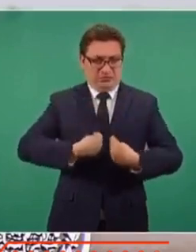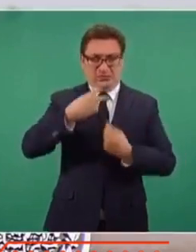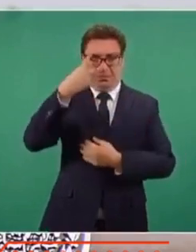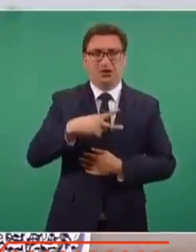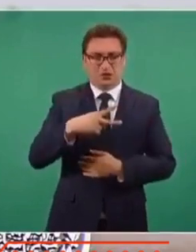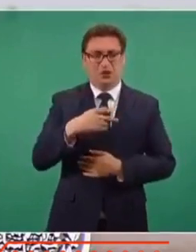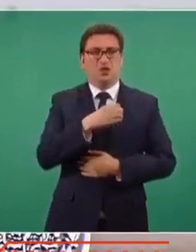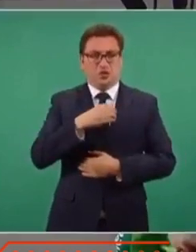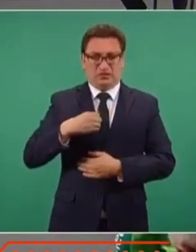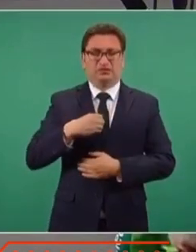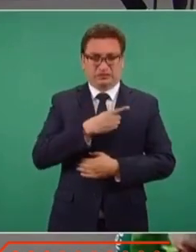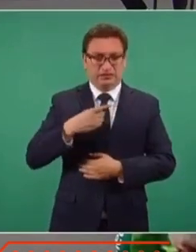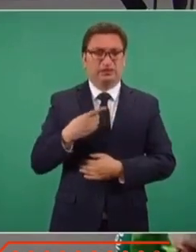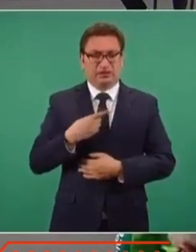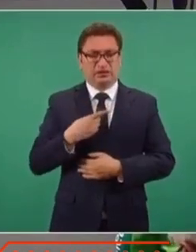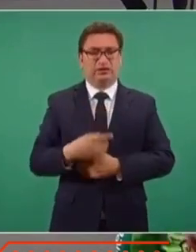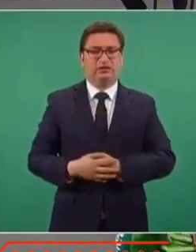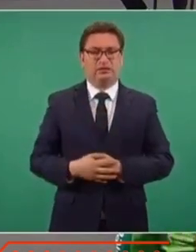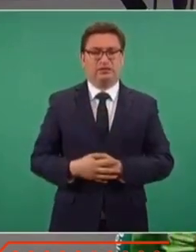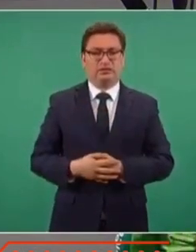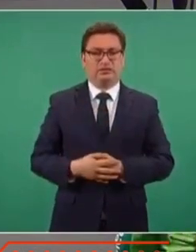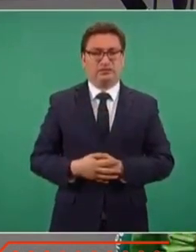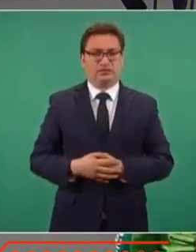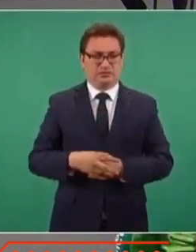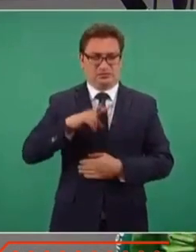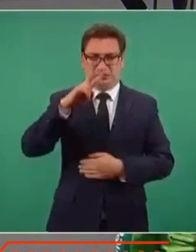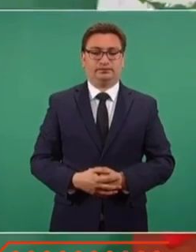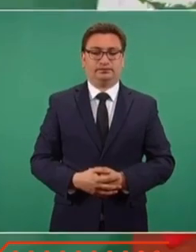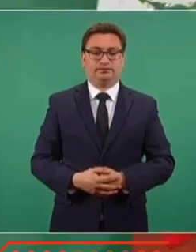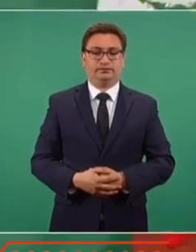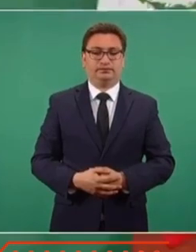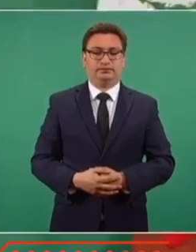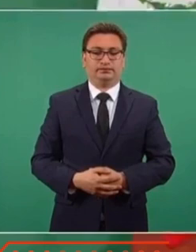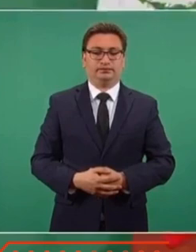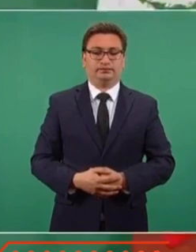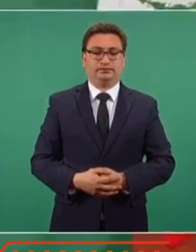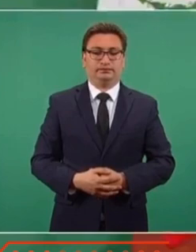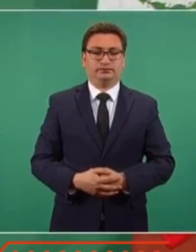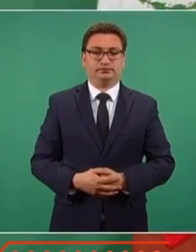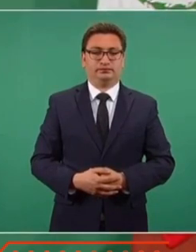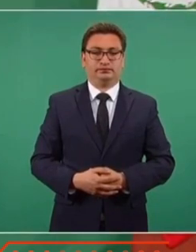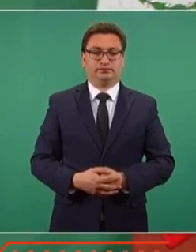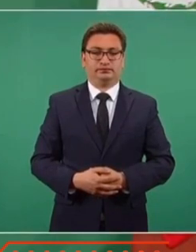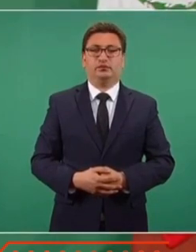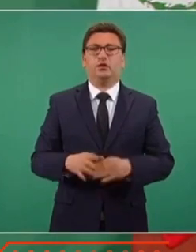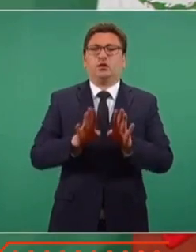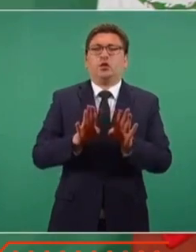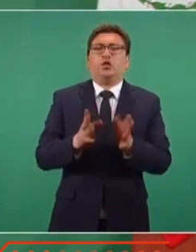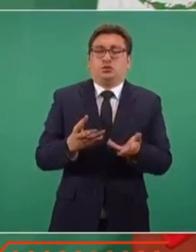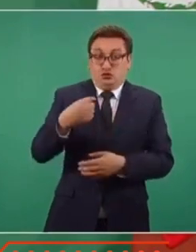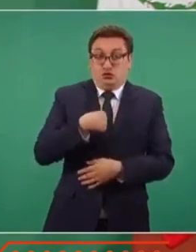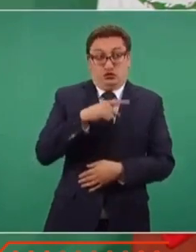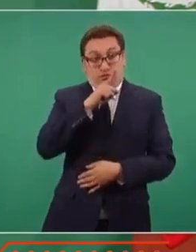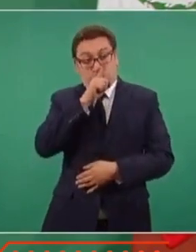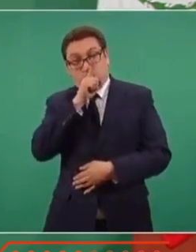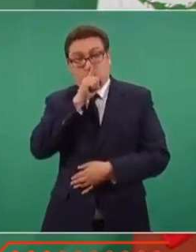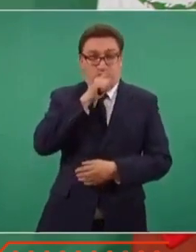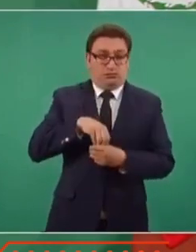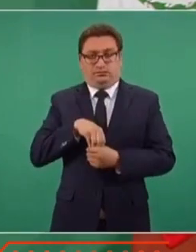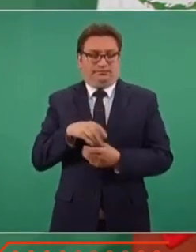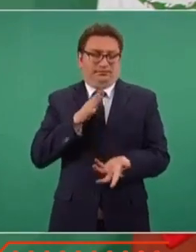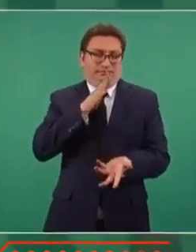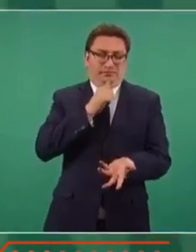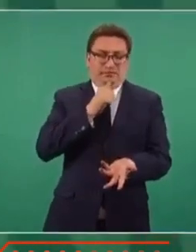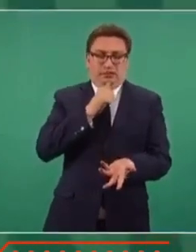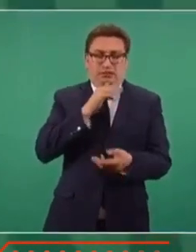de hacer realidad la democracia. ¿Cómo creen que me voy a quedar callado si esto es lo que